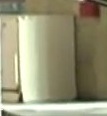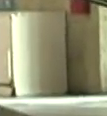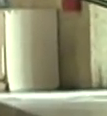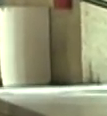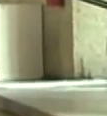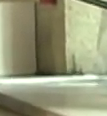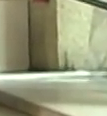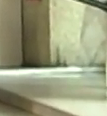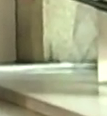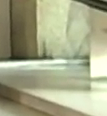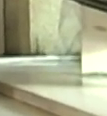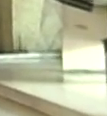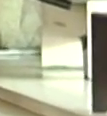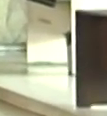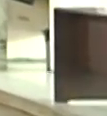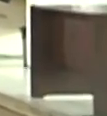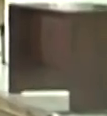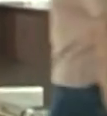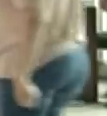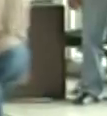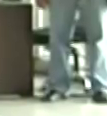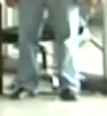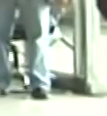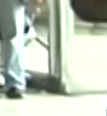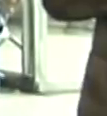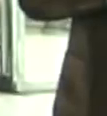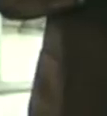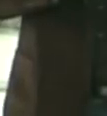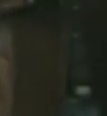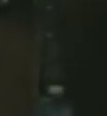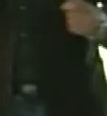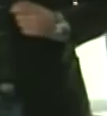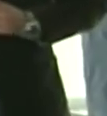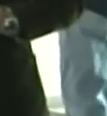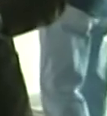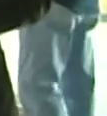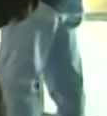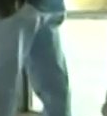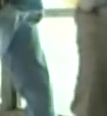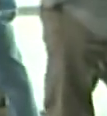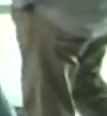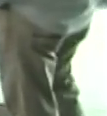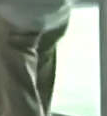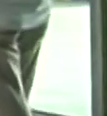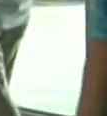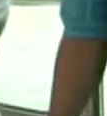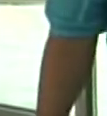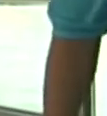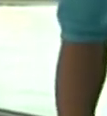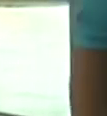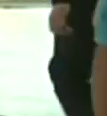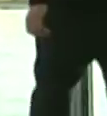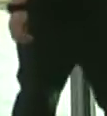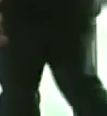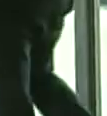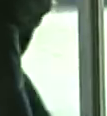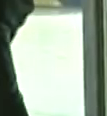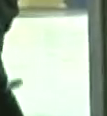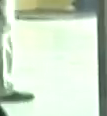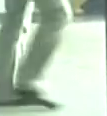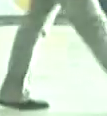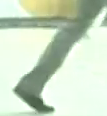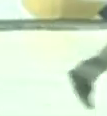escuchamos palabras del jefe de estrategia y propaganda del comando de campaña Zamora 200 Jorge Rodríguez quien ha venido hasta el consejo nacional electoral